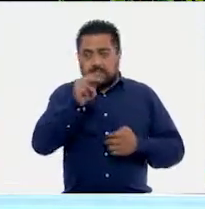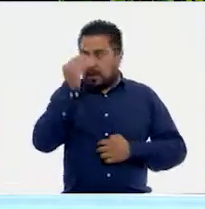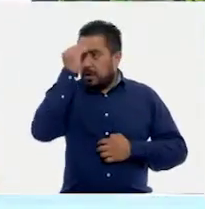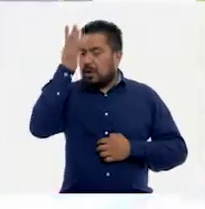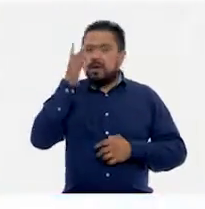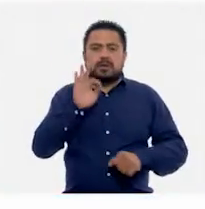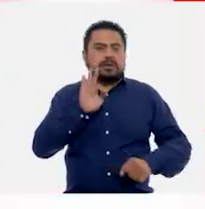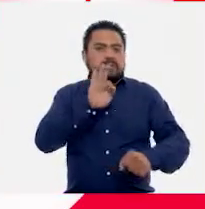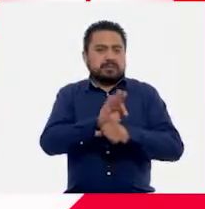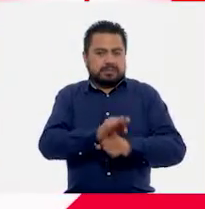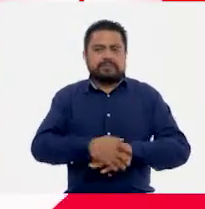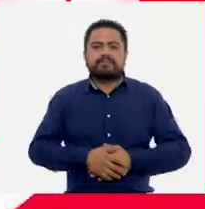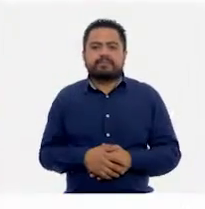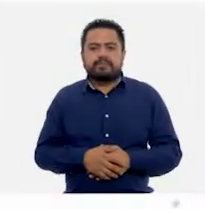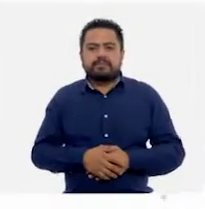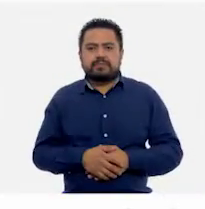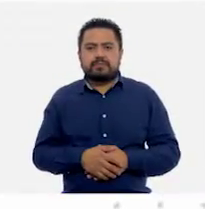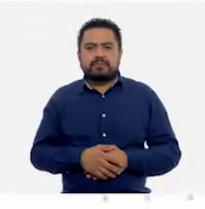olvides la protección.